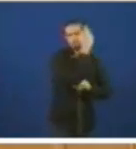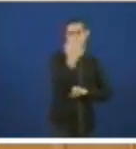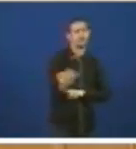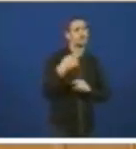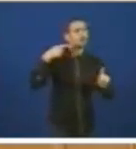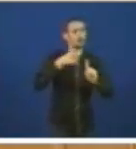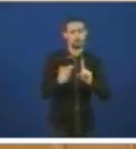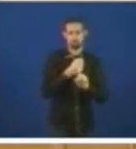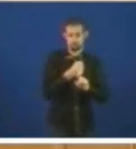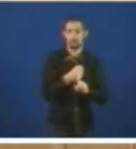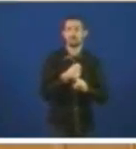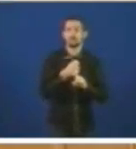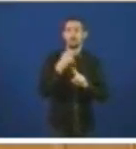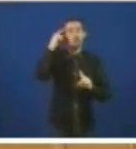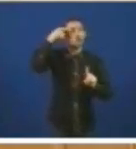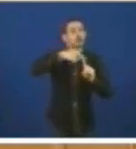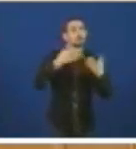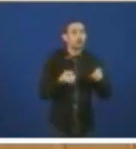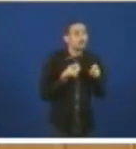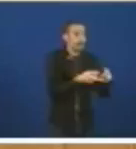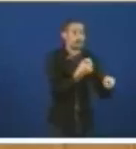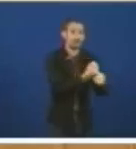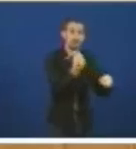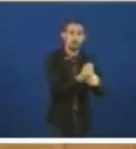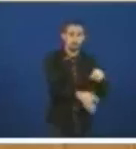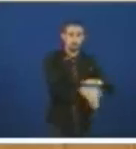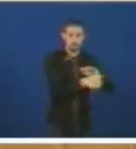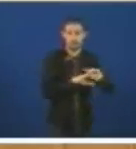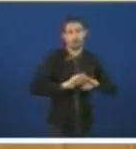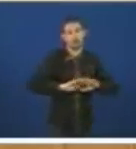objetivo e que esta estelaide teña carga de traballo muchísimas gracias